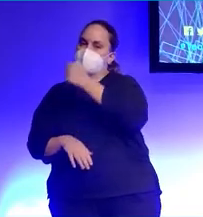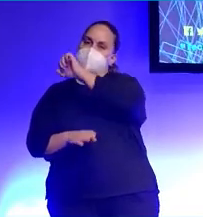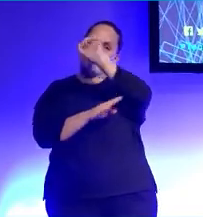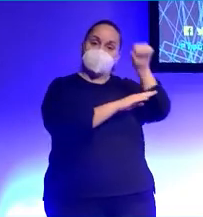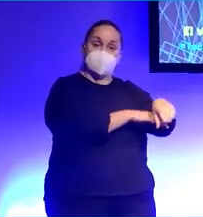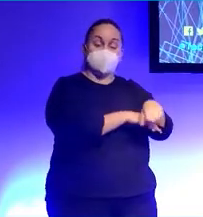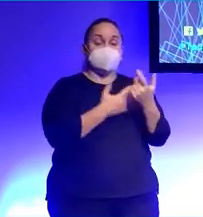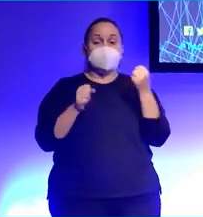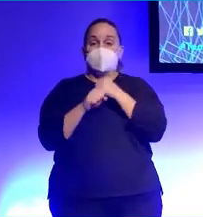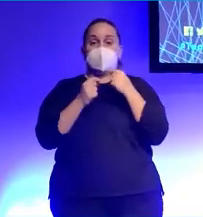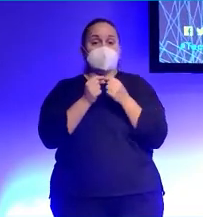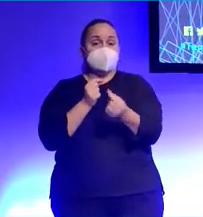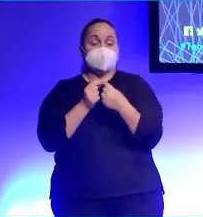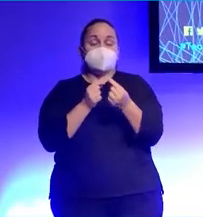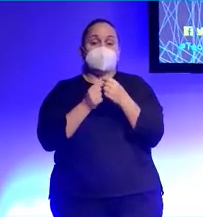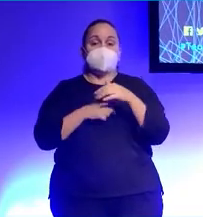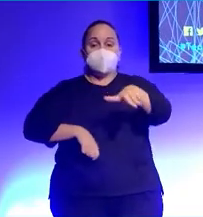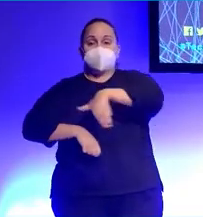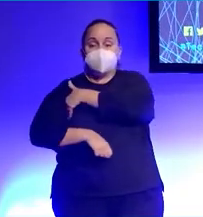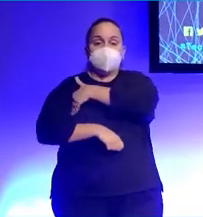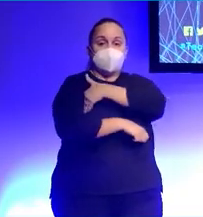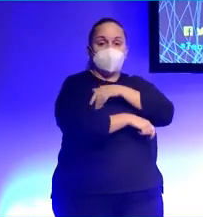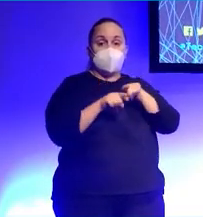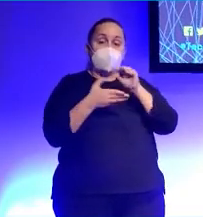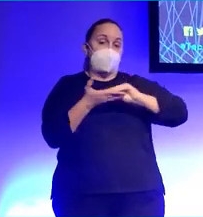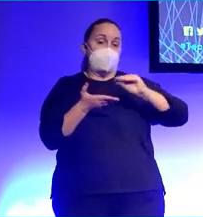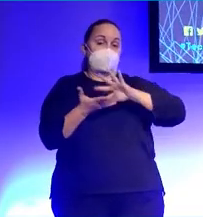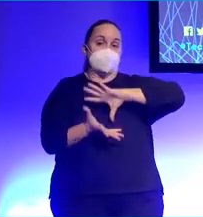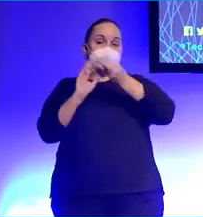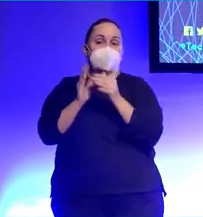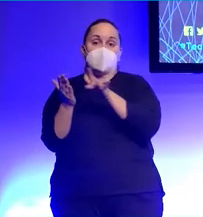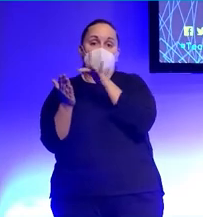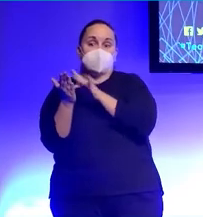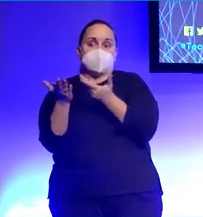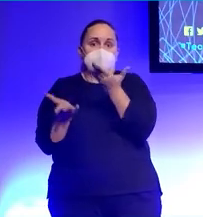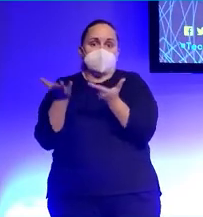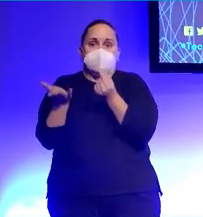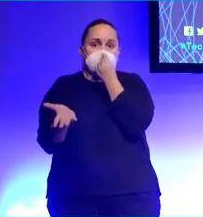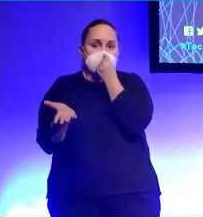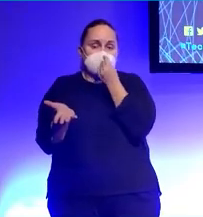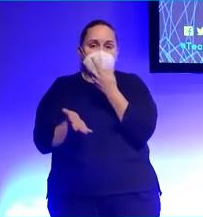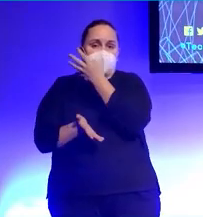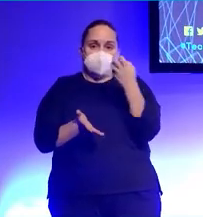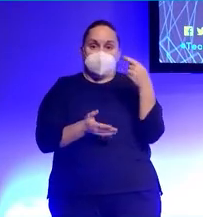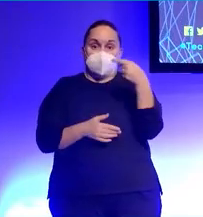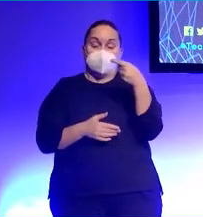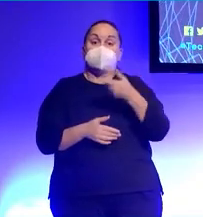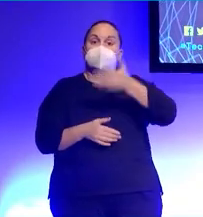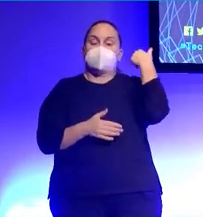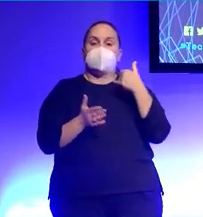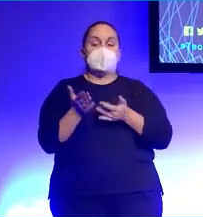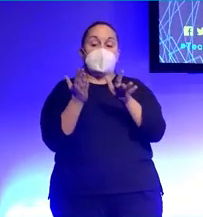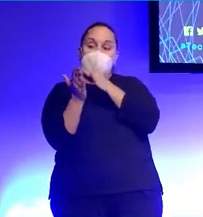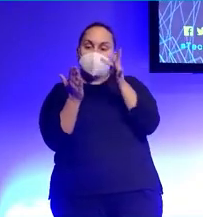teletrabajo y me llevo a oficina a cuestas, unos 400 gramos aproximadamente. Pues bien, el otro día la pantalla se me fundió a negro,